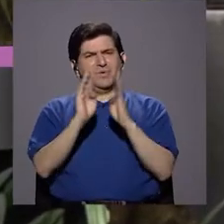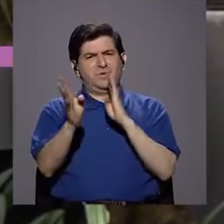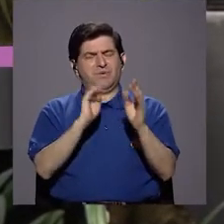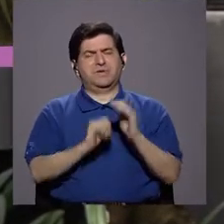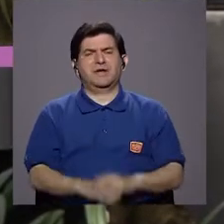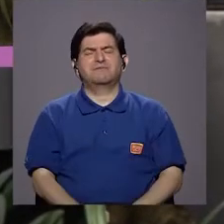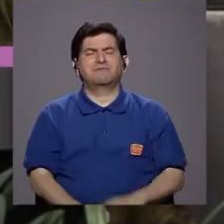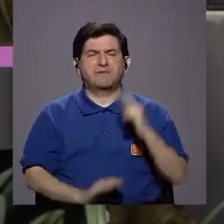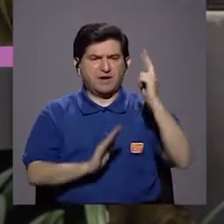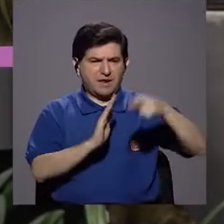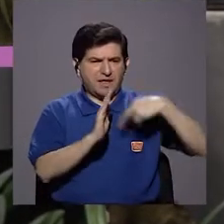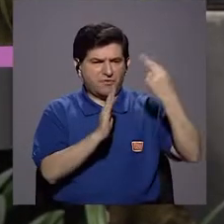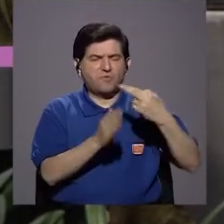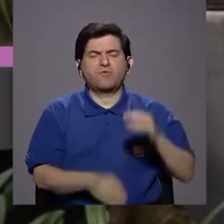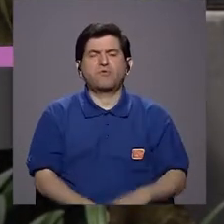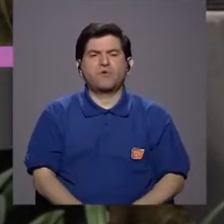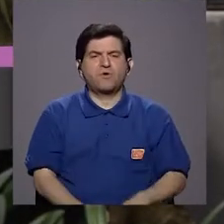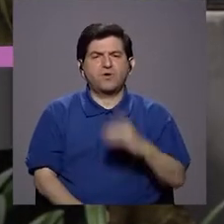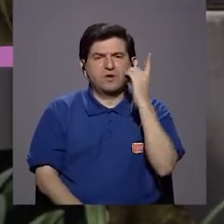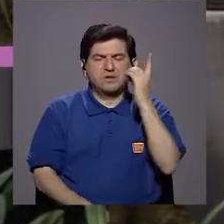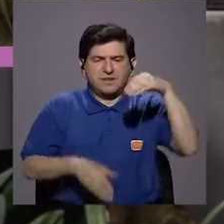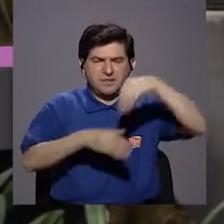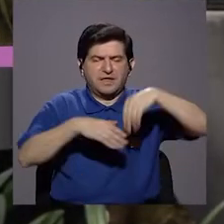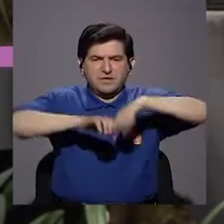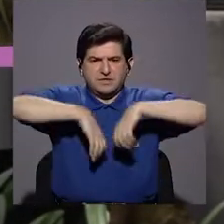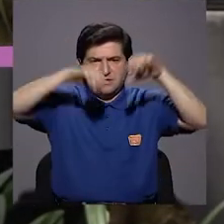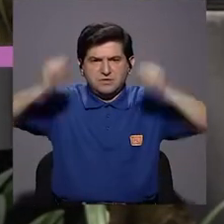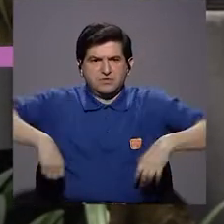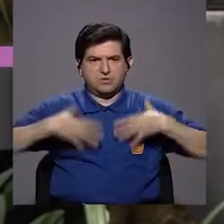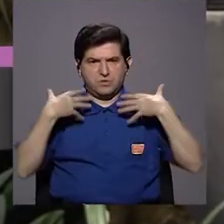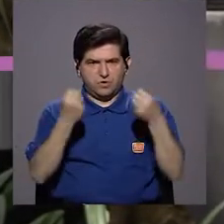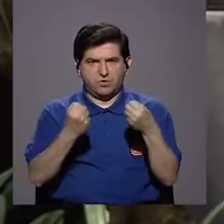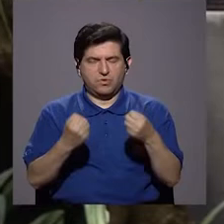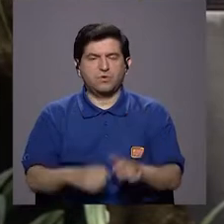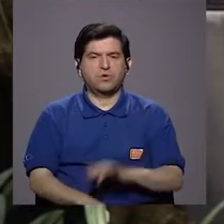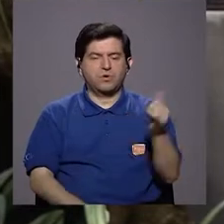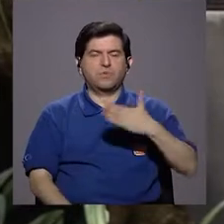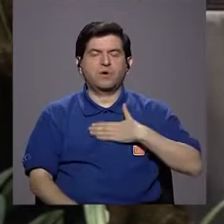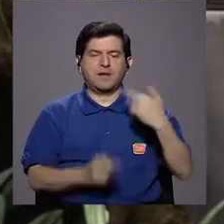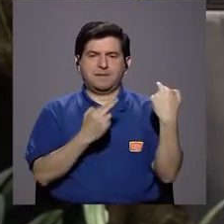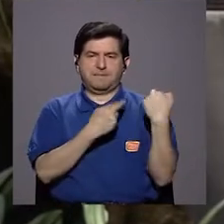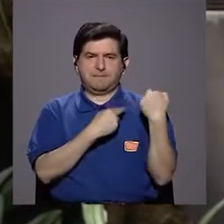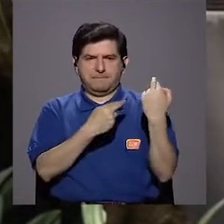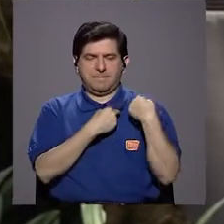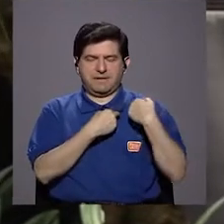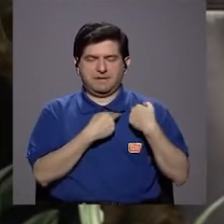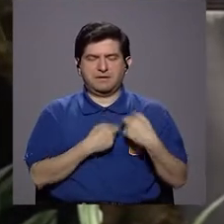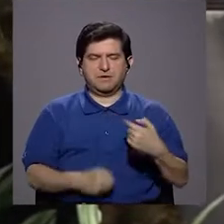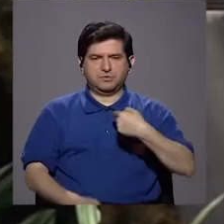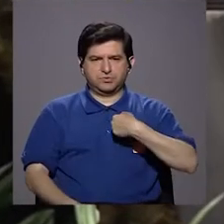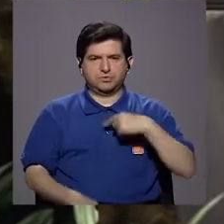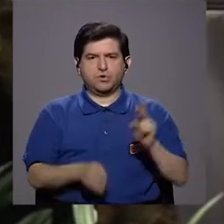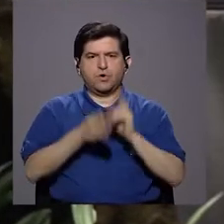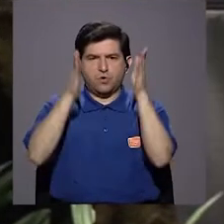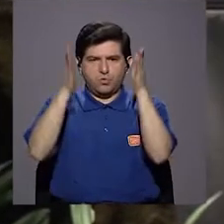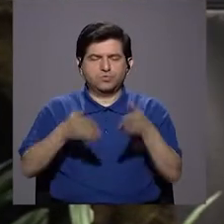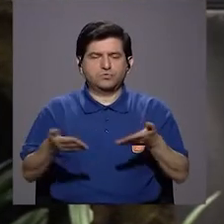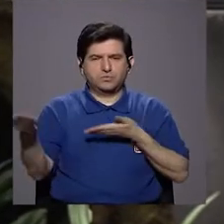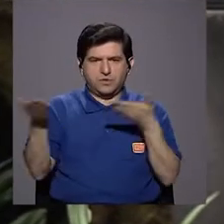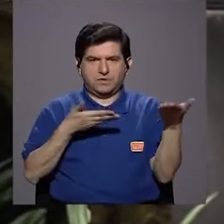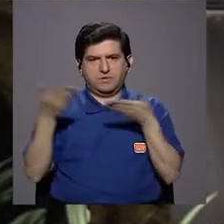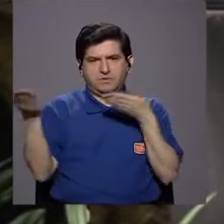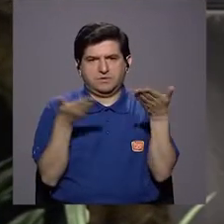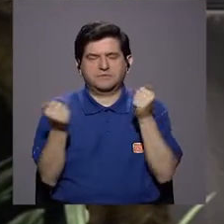hablemos tanto del rol del odontólogo en el sistema de salud como mi responsabilidad como paciente, como